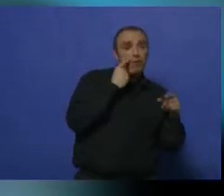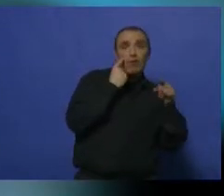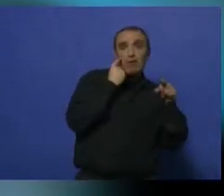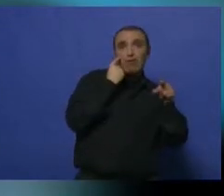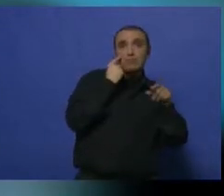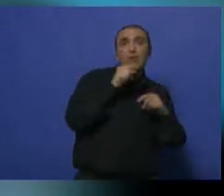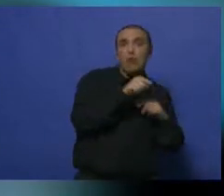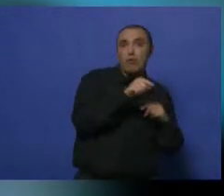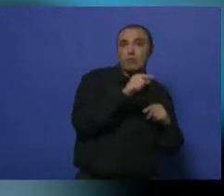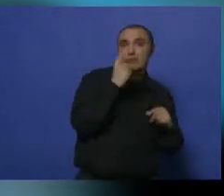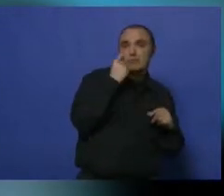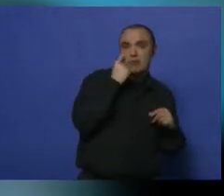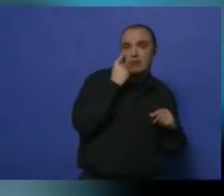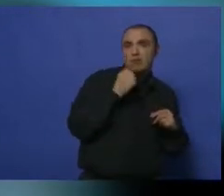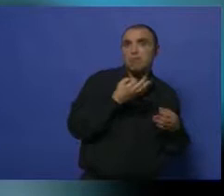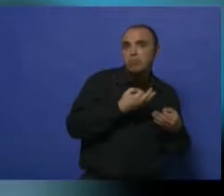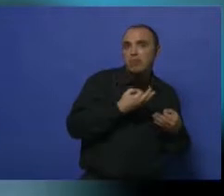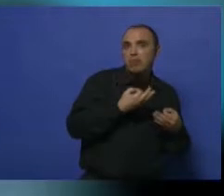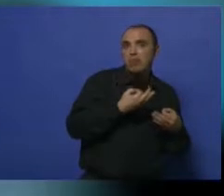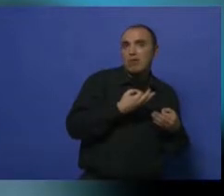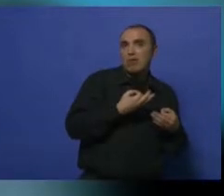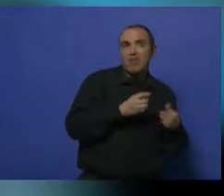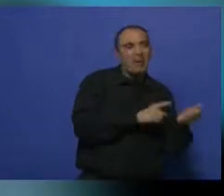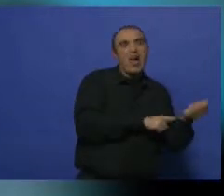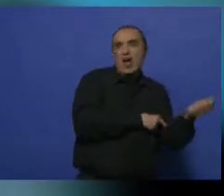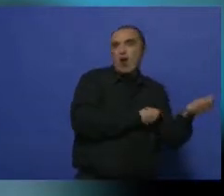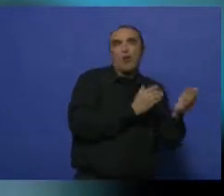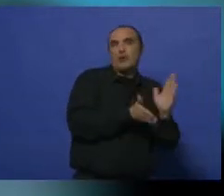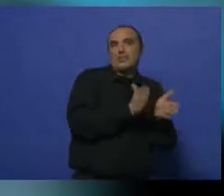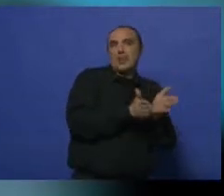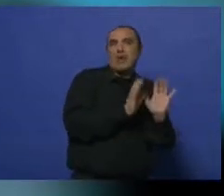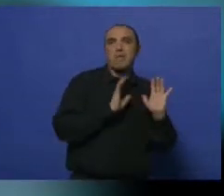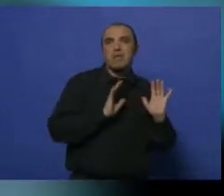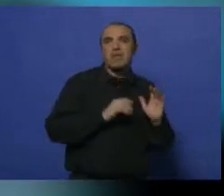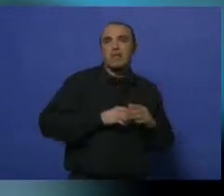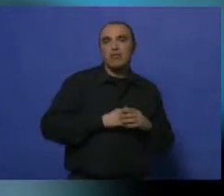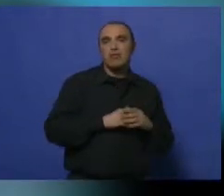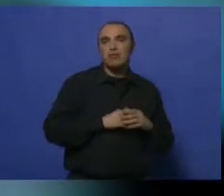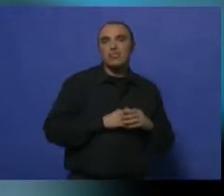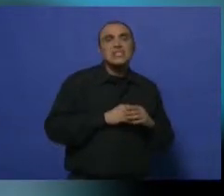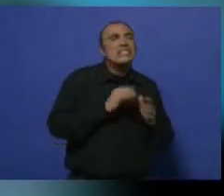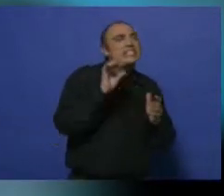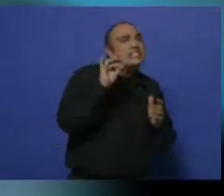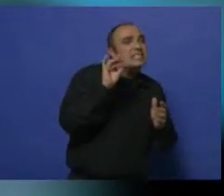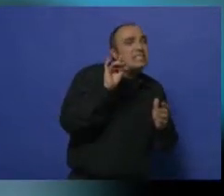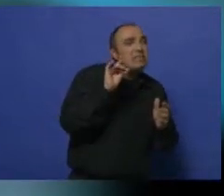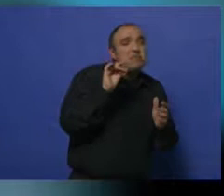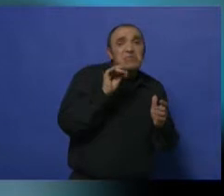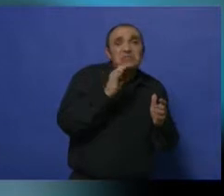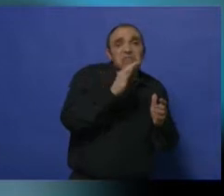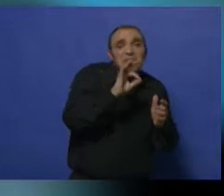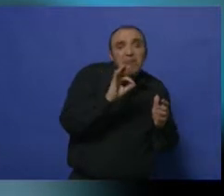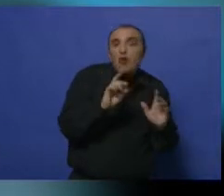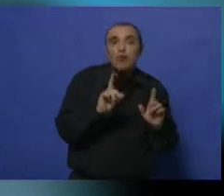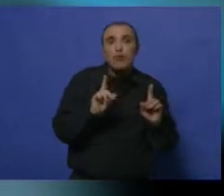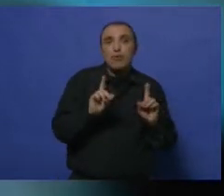tratarlas y que no genera mayor dificultad en su diagnóstico y tratamiento. Ahora, usted